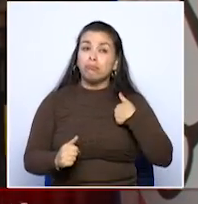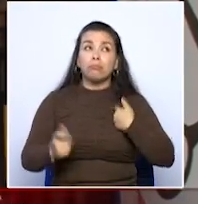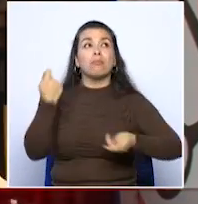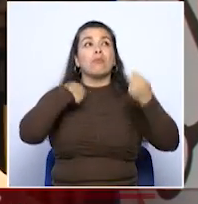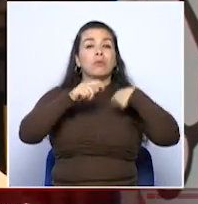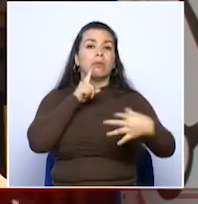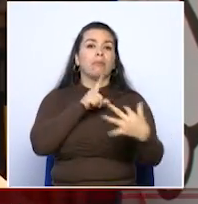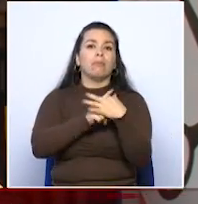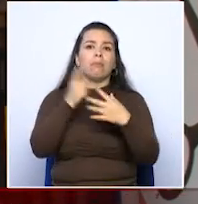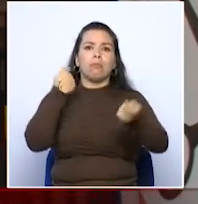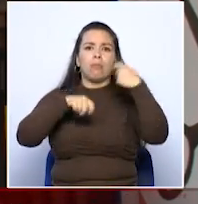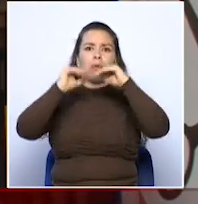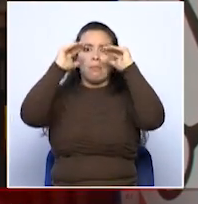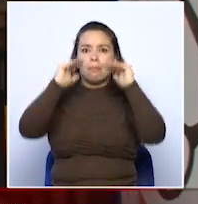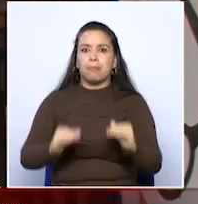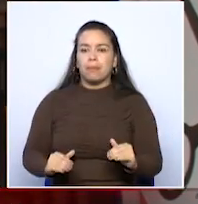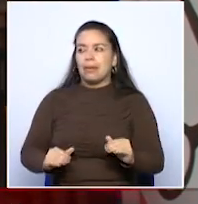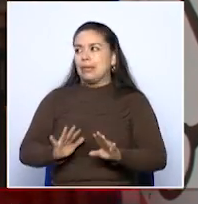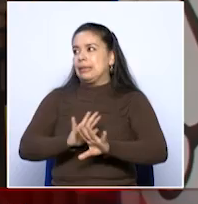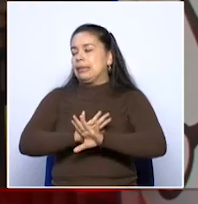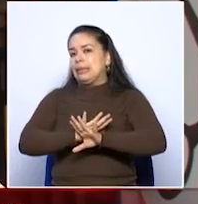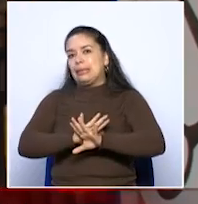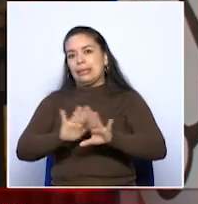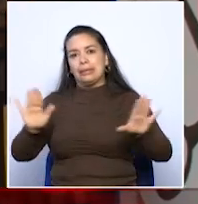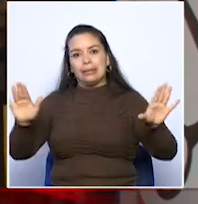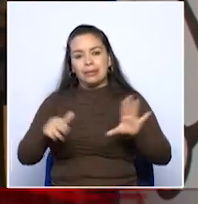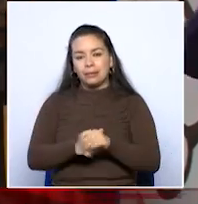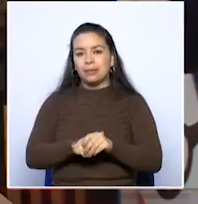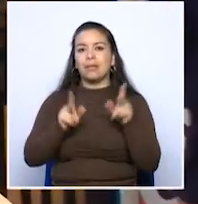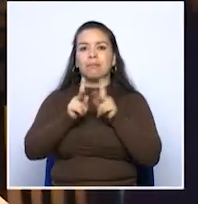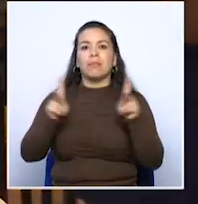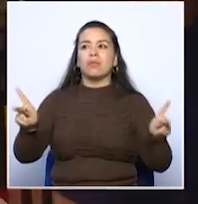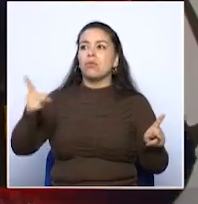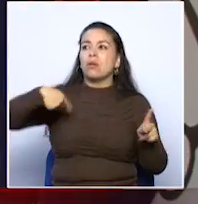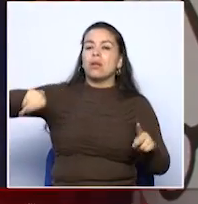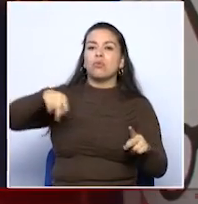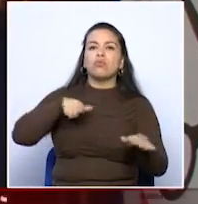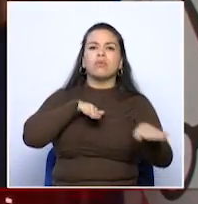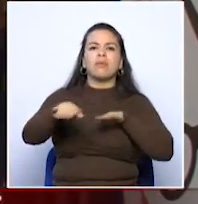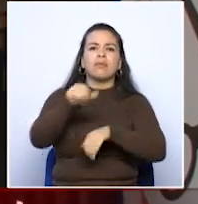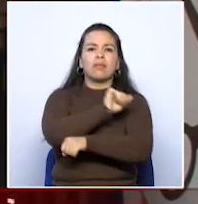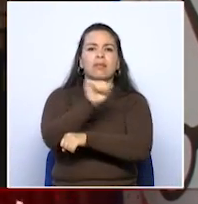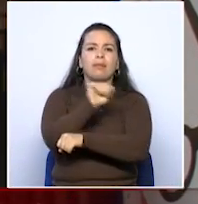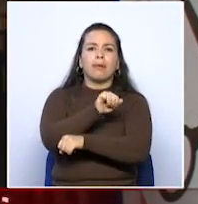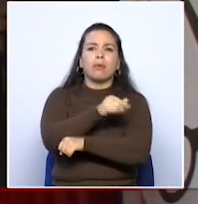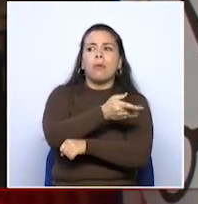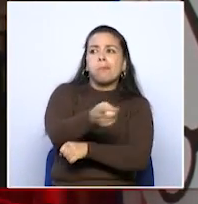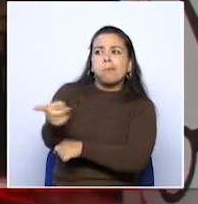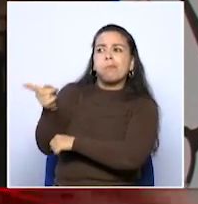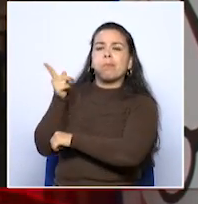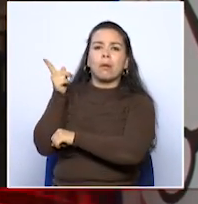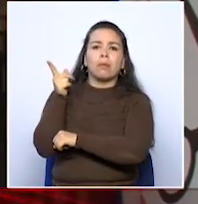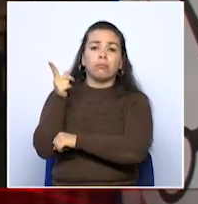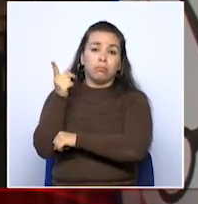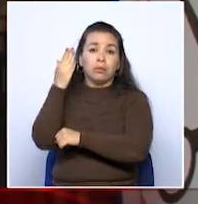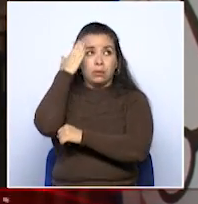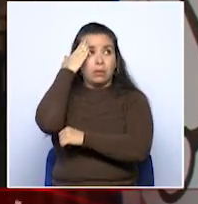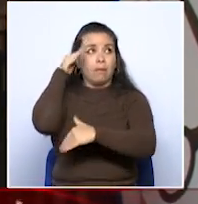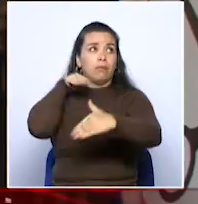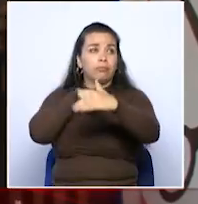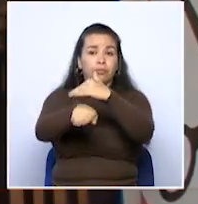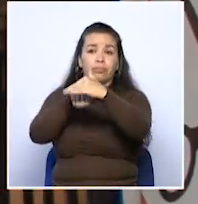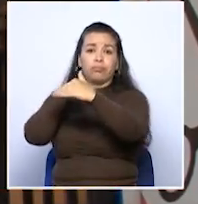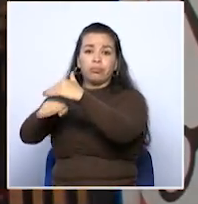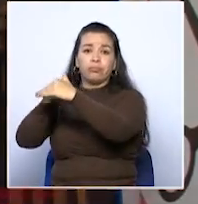perfectos, las ventas han rebajado, la gente que tiene sus carros acá porque pues tienen en la misma